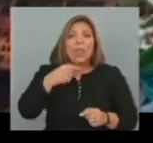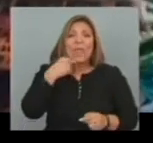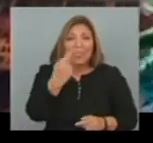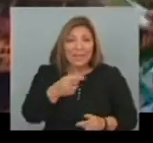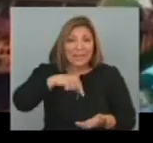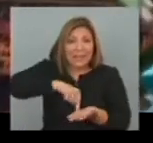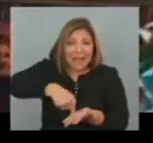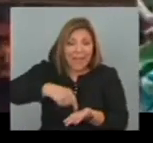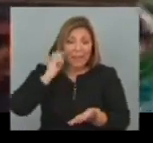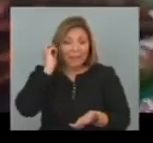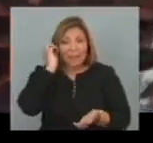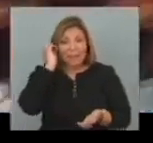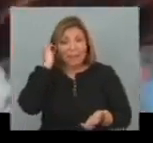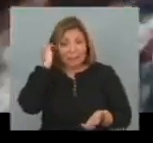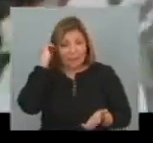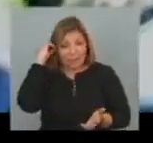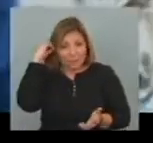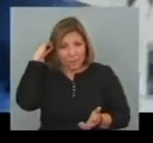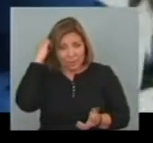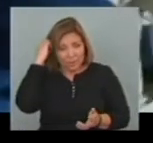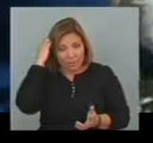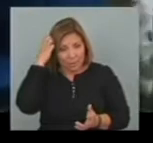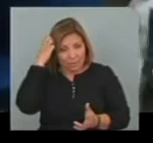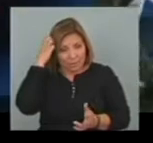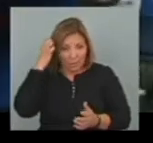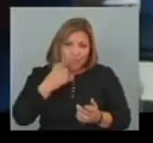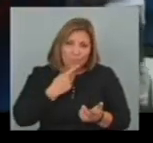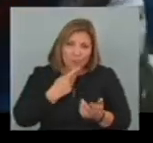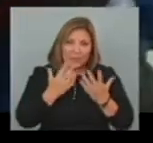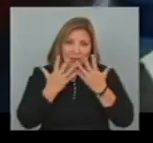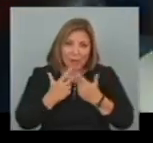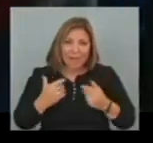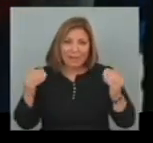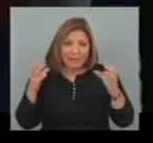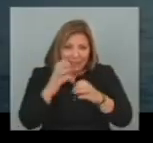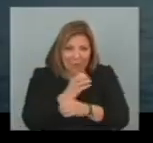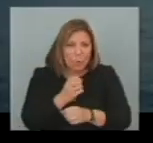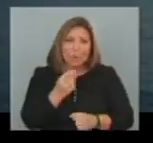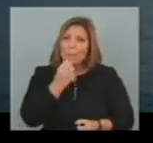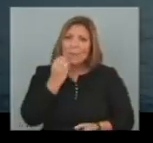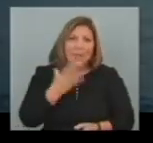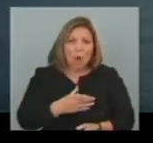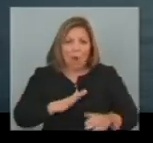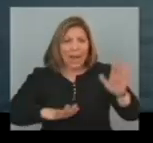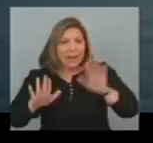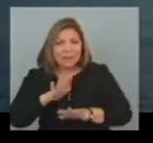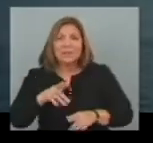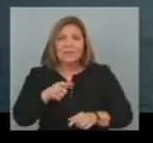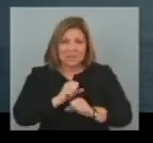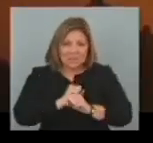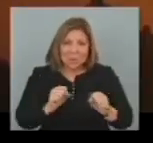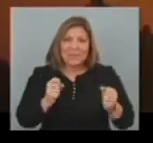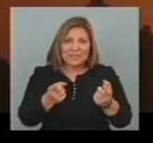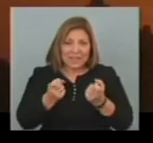parece al COI Demasiado optimista El organismo olímpico Incide en el transporte Como una de las Mejoras necesarias Para Estambul